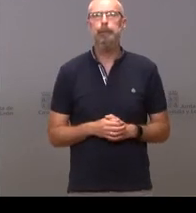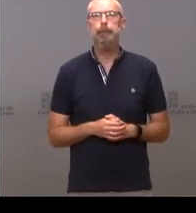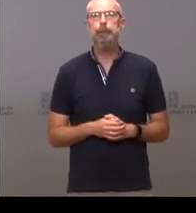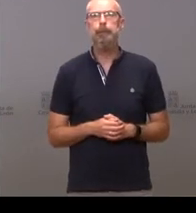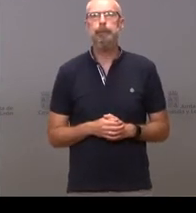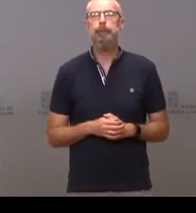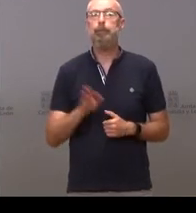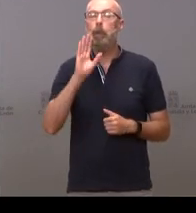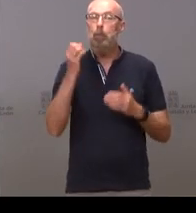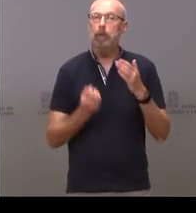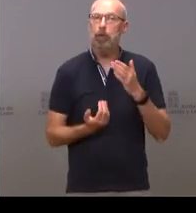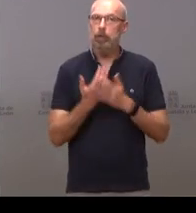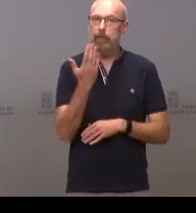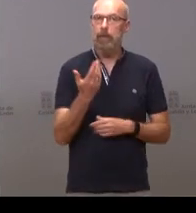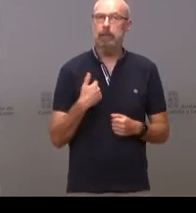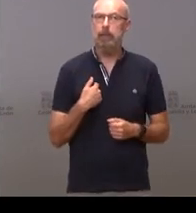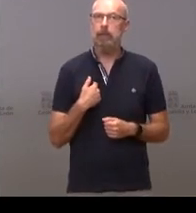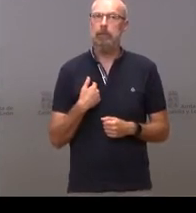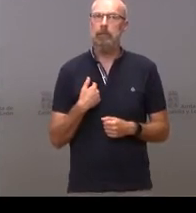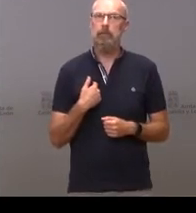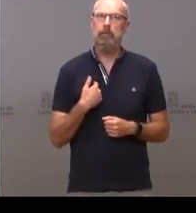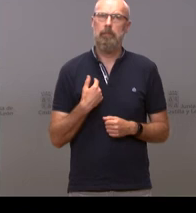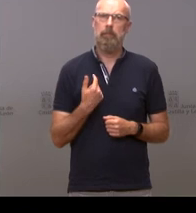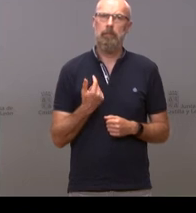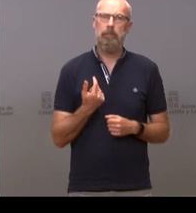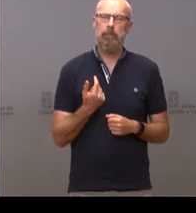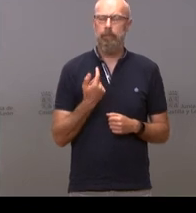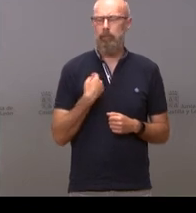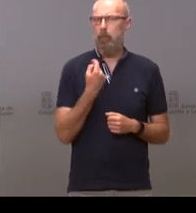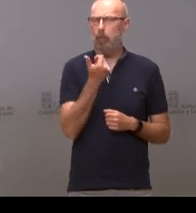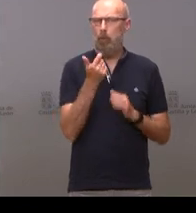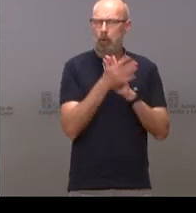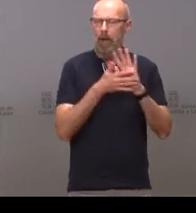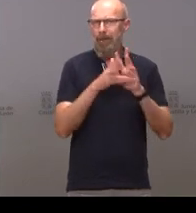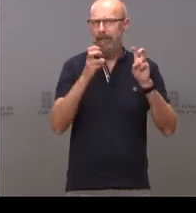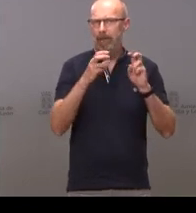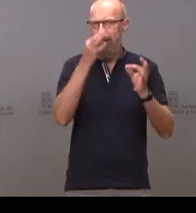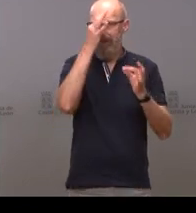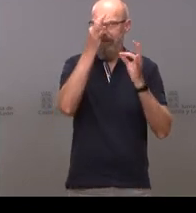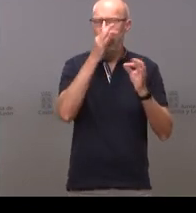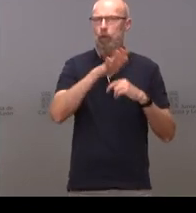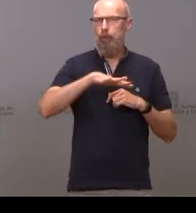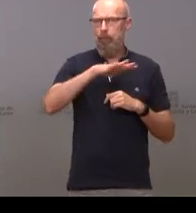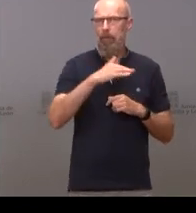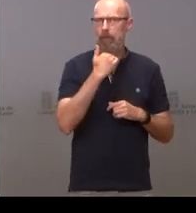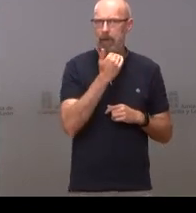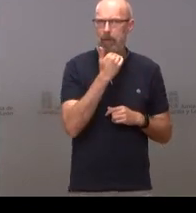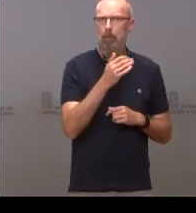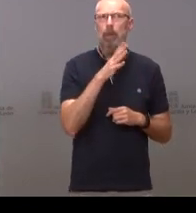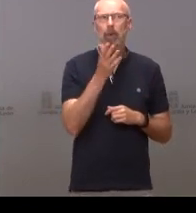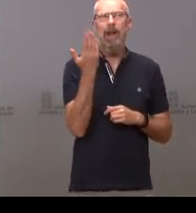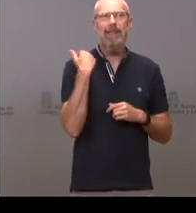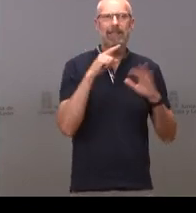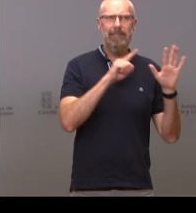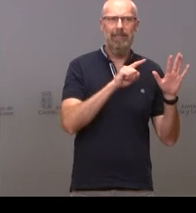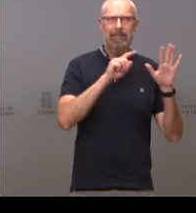hola buenos días yo voy a decidir un poco en el mismo asunto con los datos de Zamora porque ayer 68 y